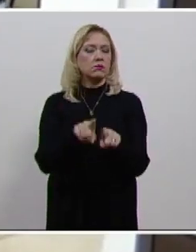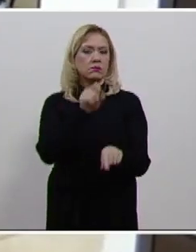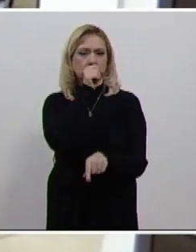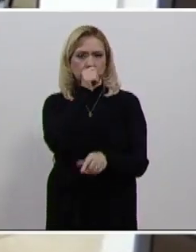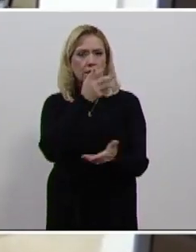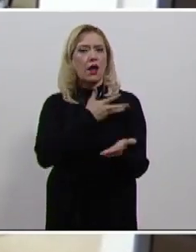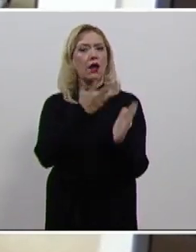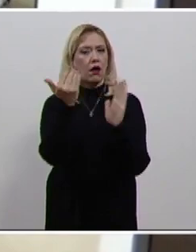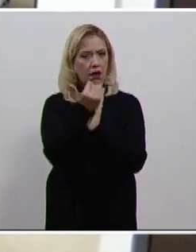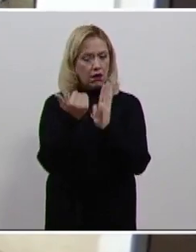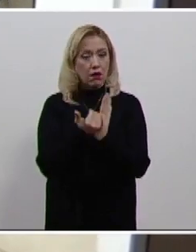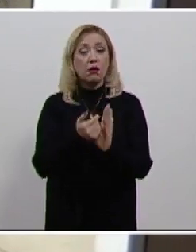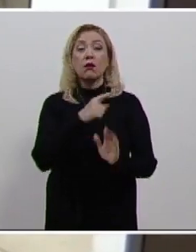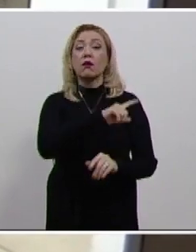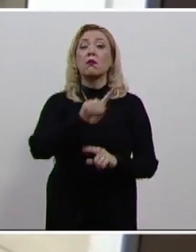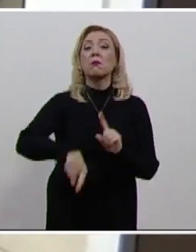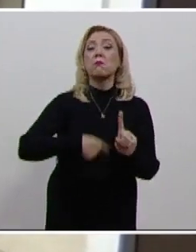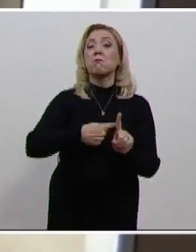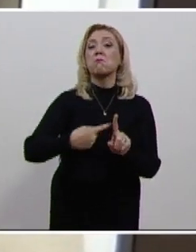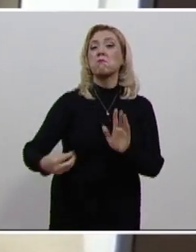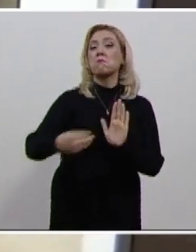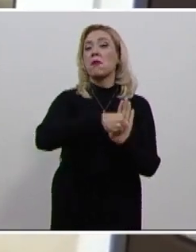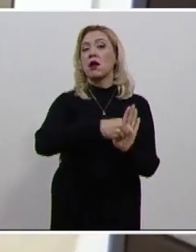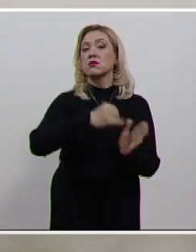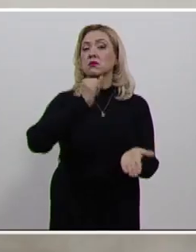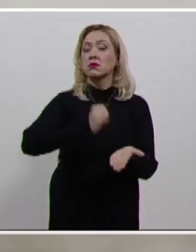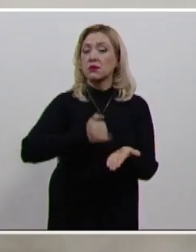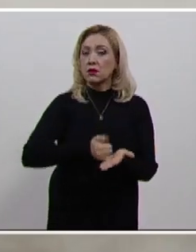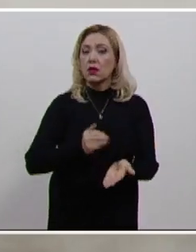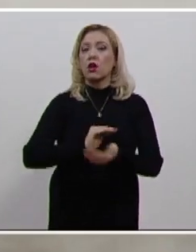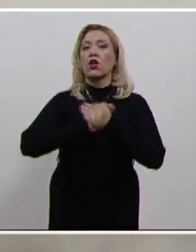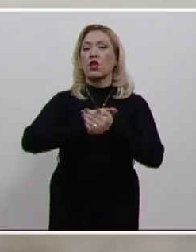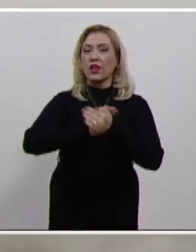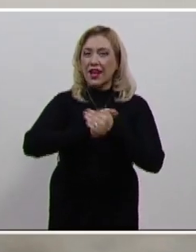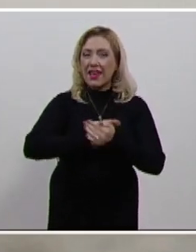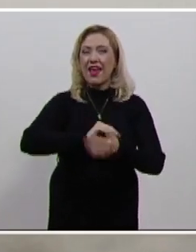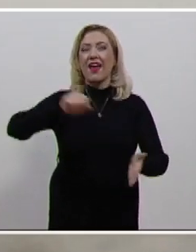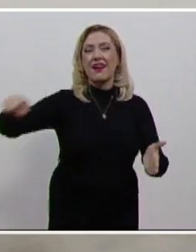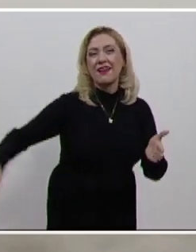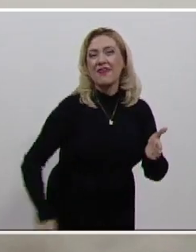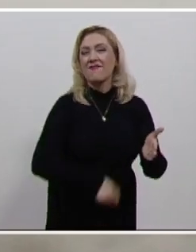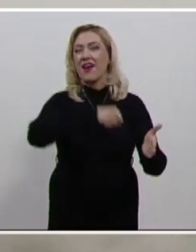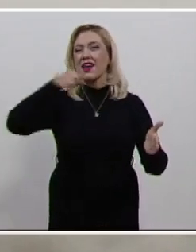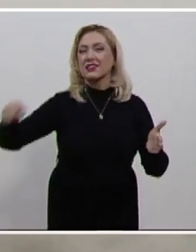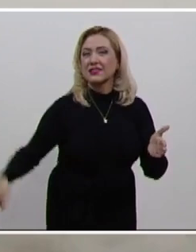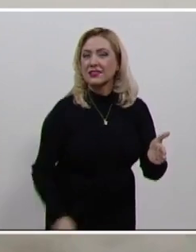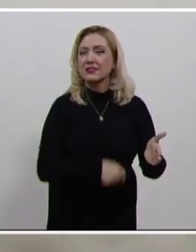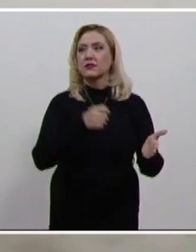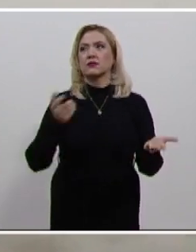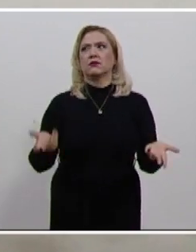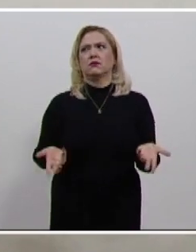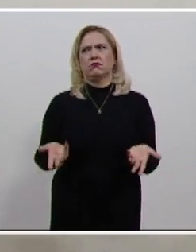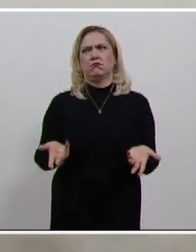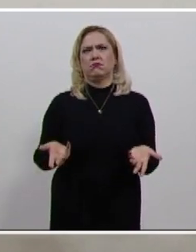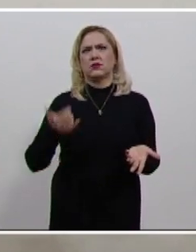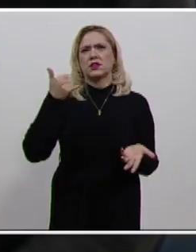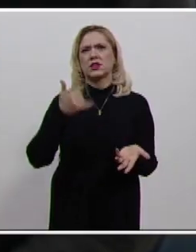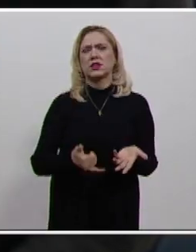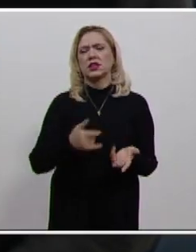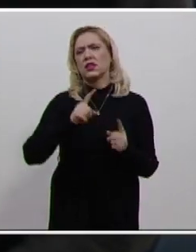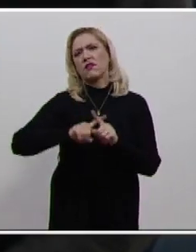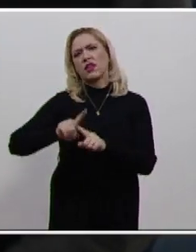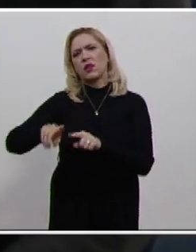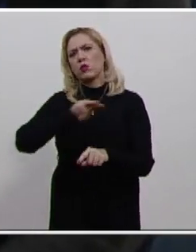impuestos adicionales a los ya previstos sobre loterías, rifas y sorteos, así como diversos derechos municipales.